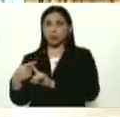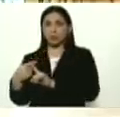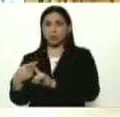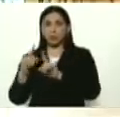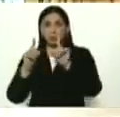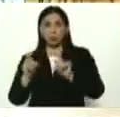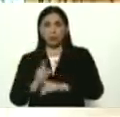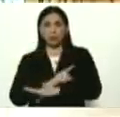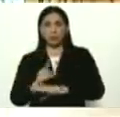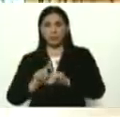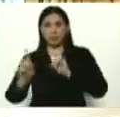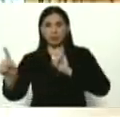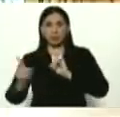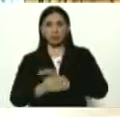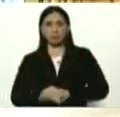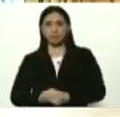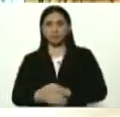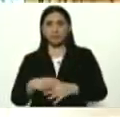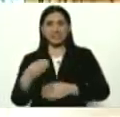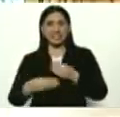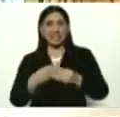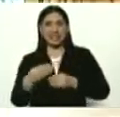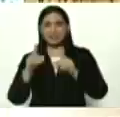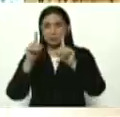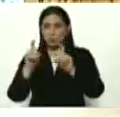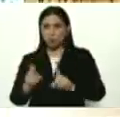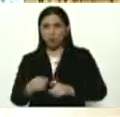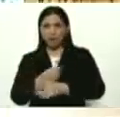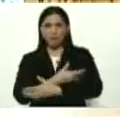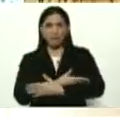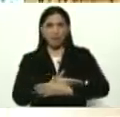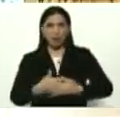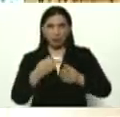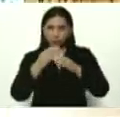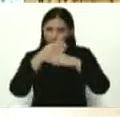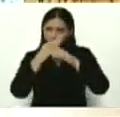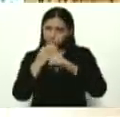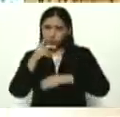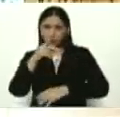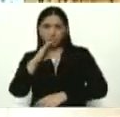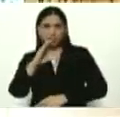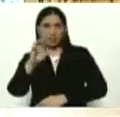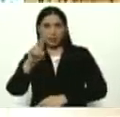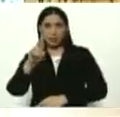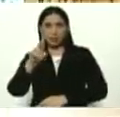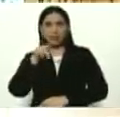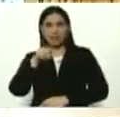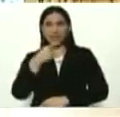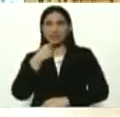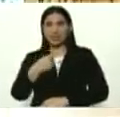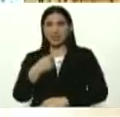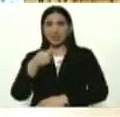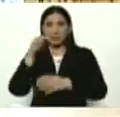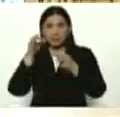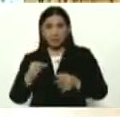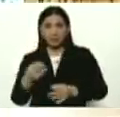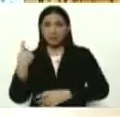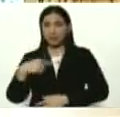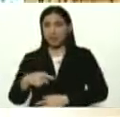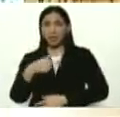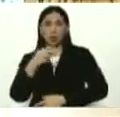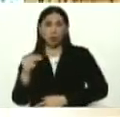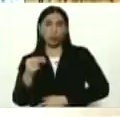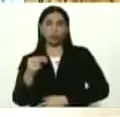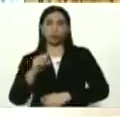rápida se aísla y se le hace la prueba molecular. Y ya ese te dice definitivamente si tiene o no tiene.